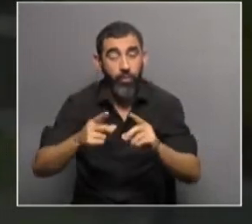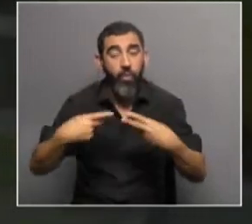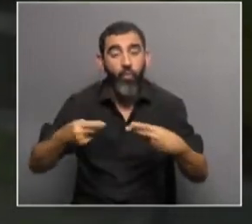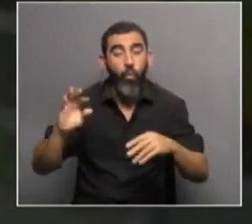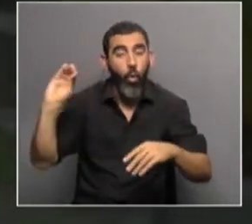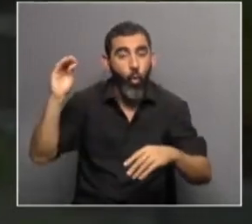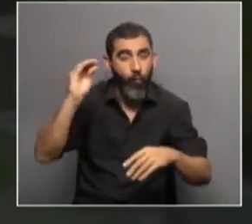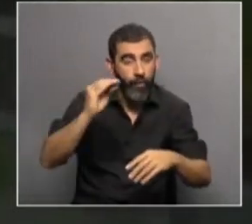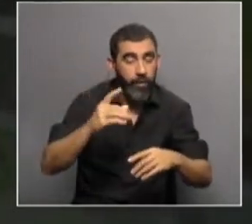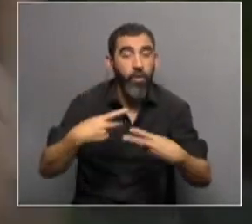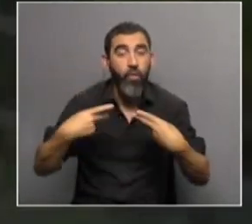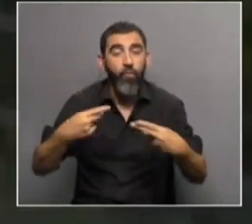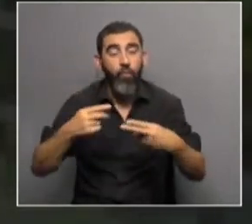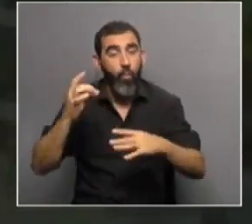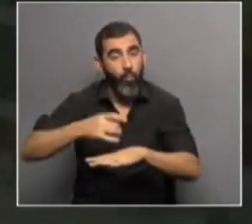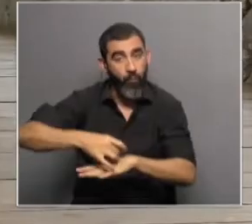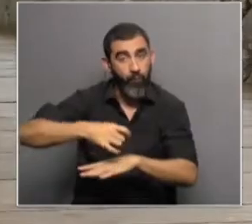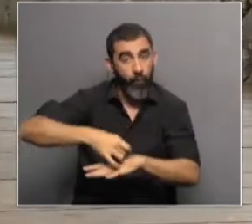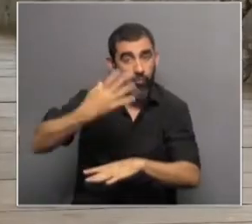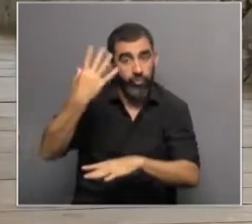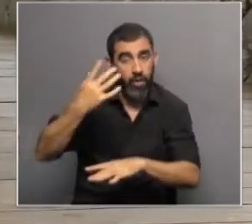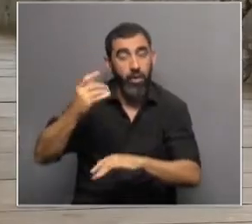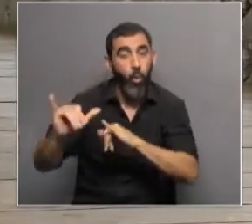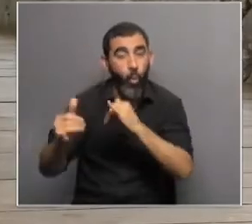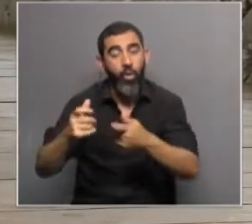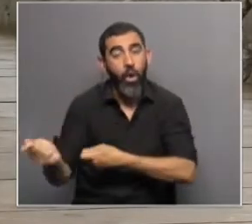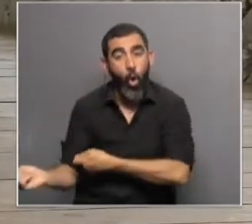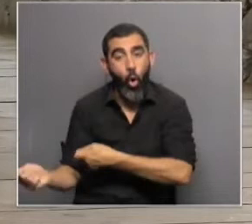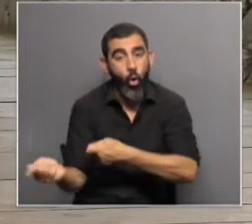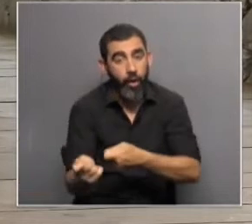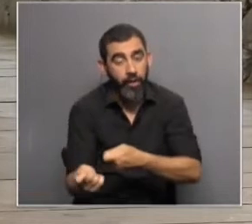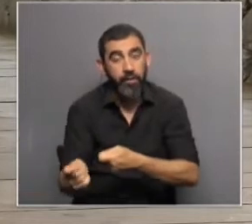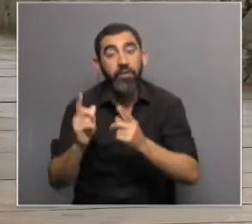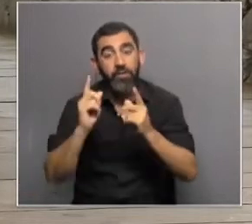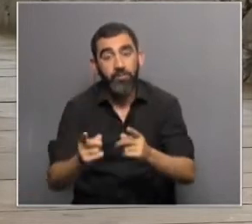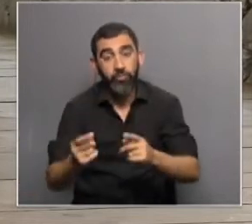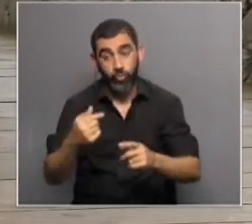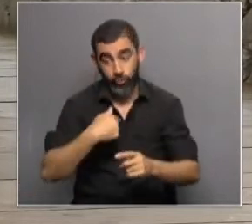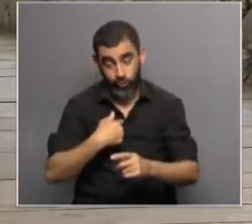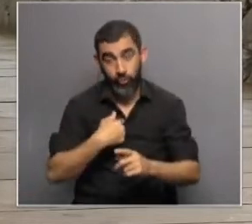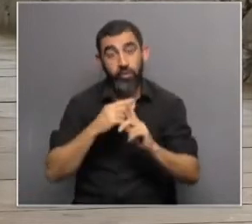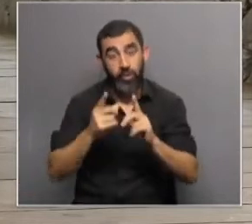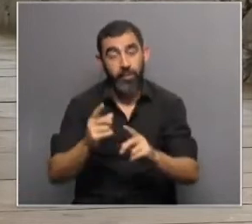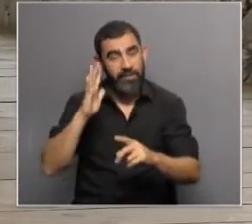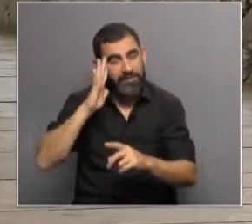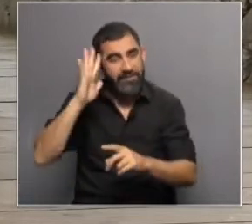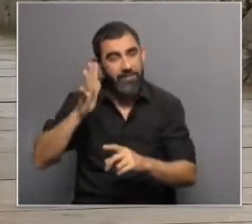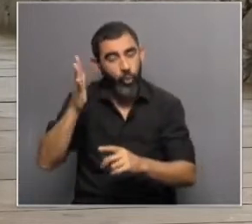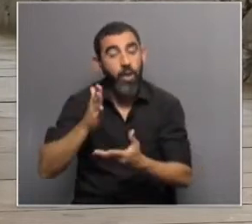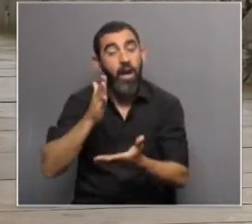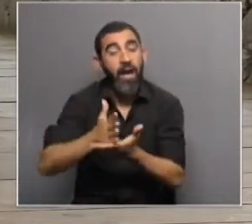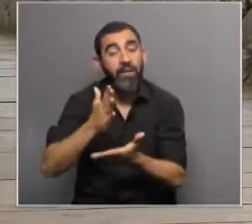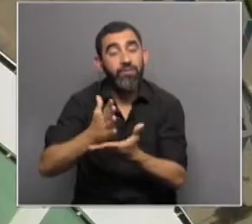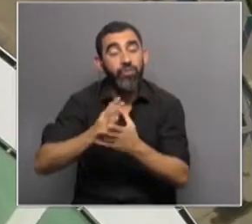fútbol juvenil, en el fútbol profesional, en jugadoras de hockey. Y como yo fui la psicóloga asesora